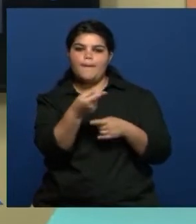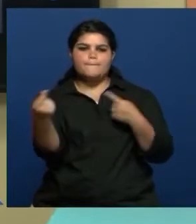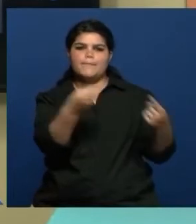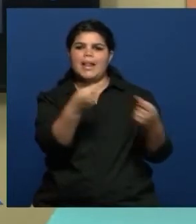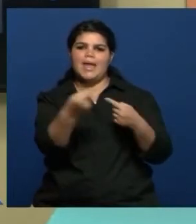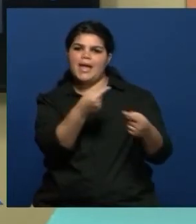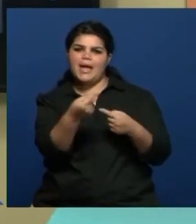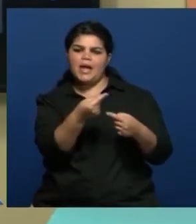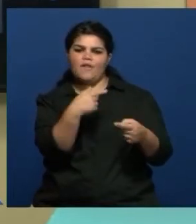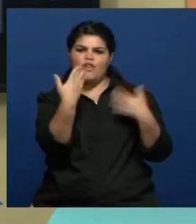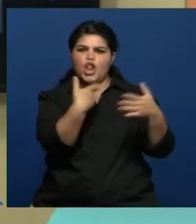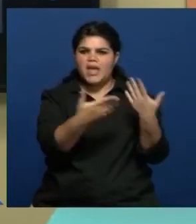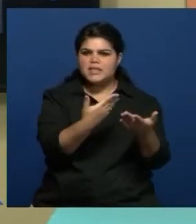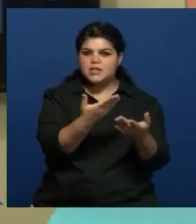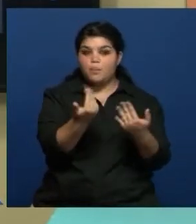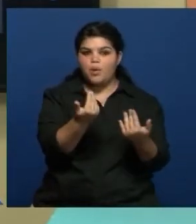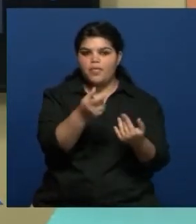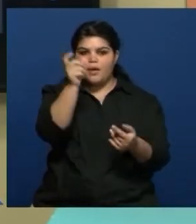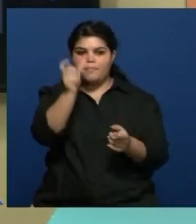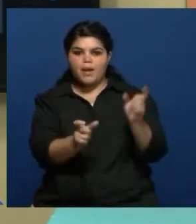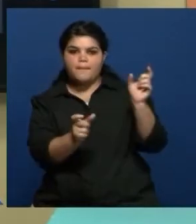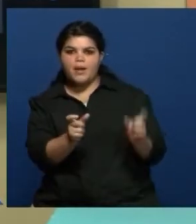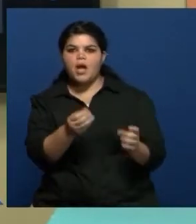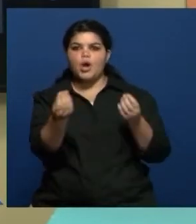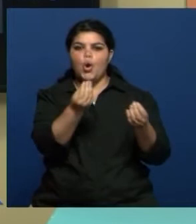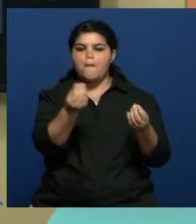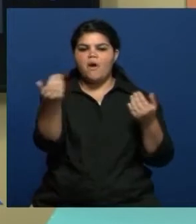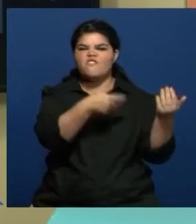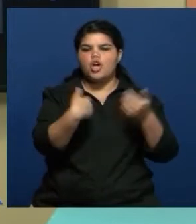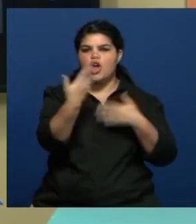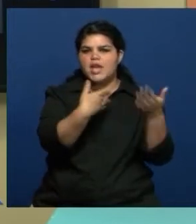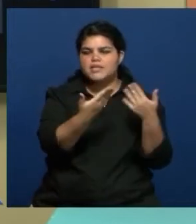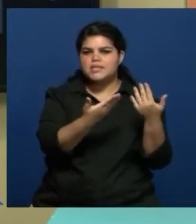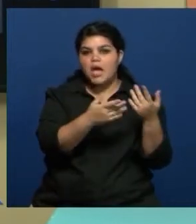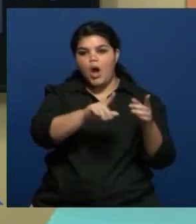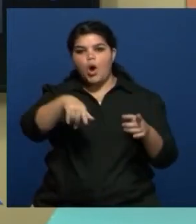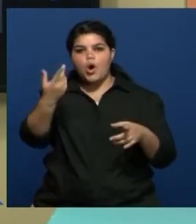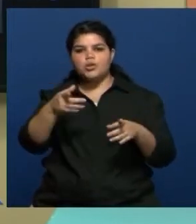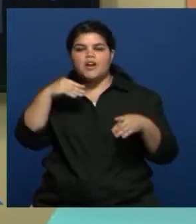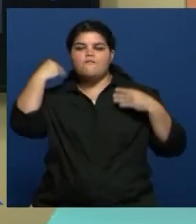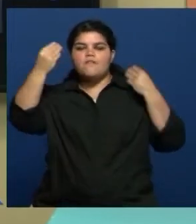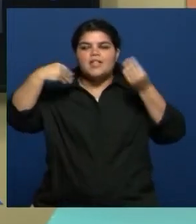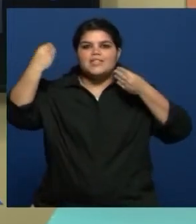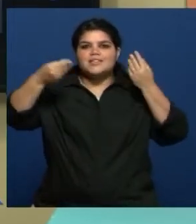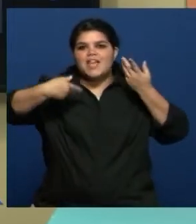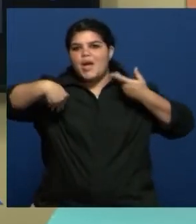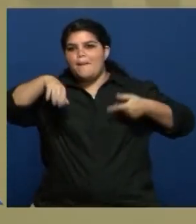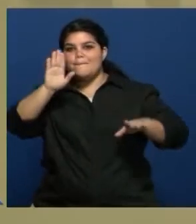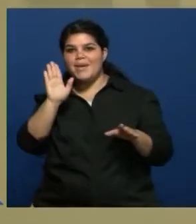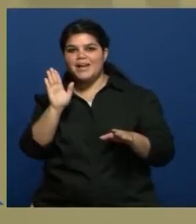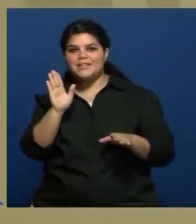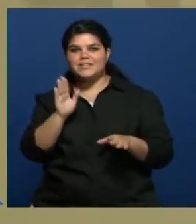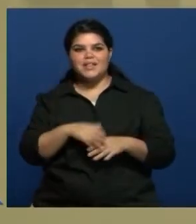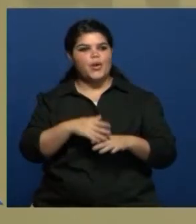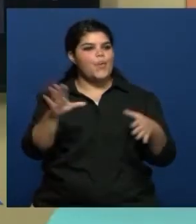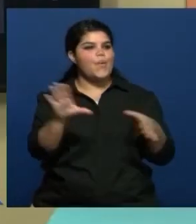de violencia que se puede generar entre las partes de una pareja y otras un poco más fantasiosas. Eso, me robaste la palabra.